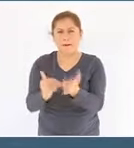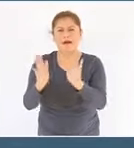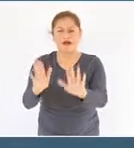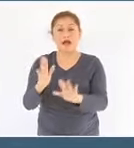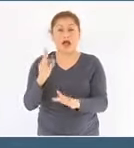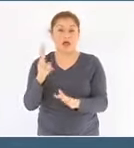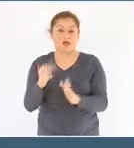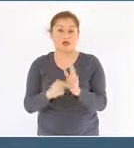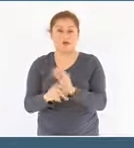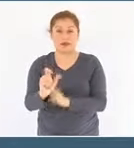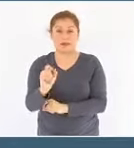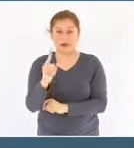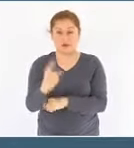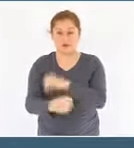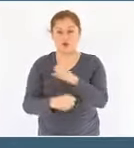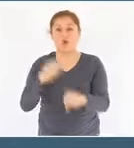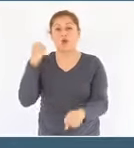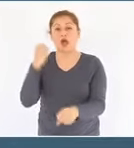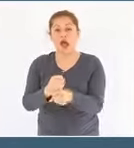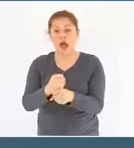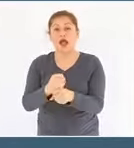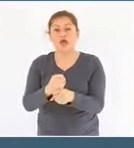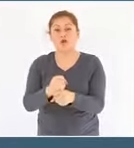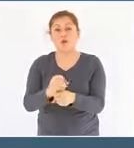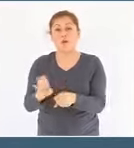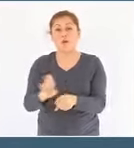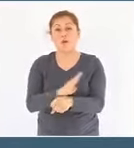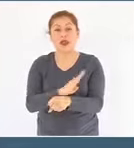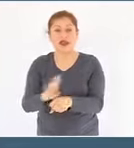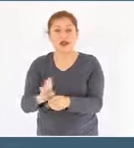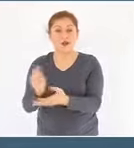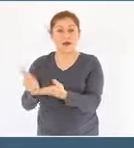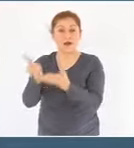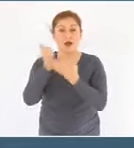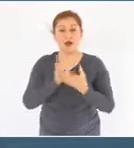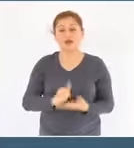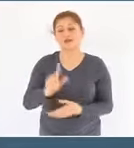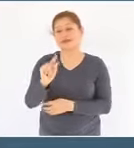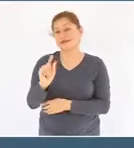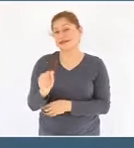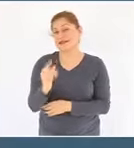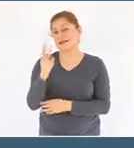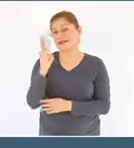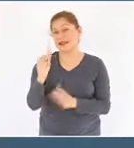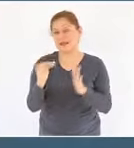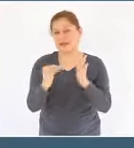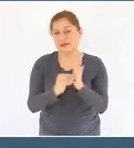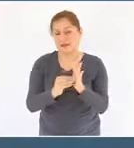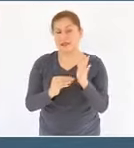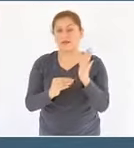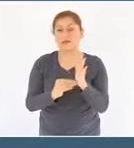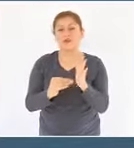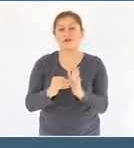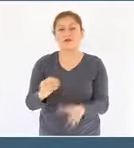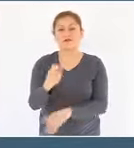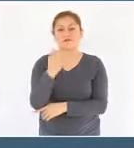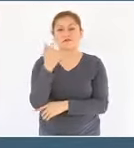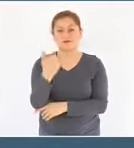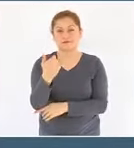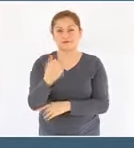ese beneficio es por más de 73 mil millones de pesos